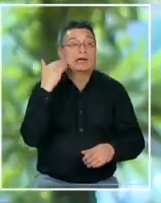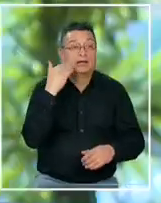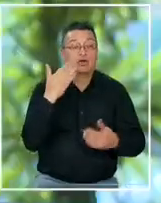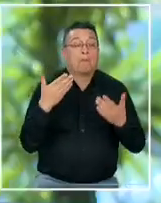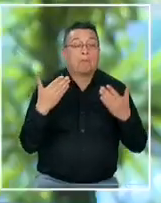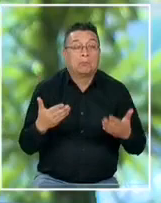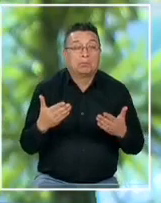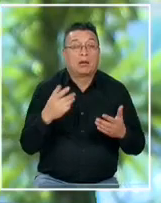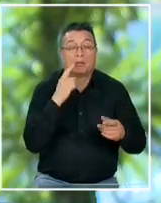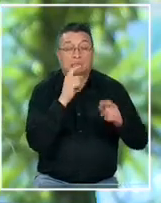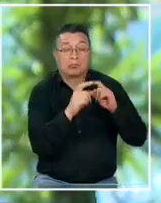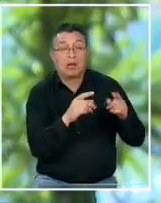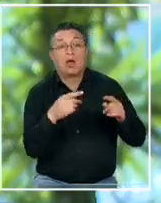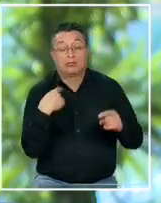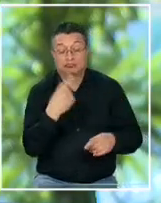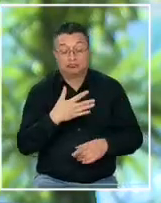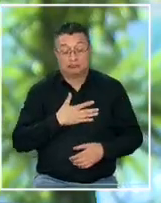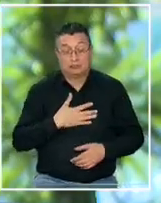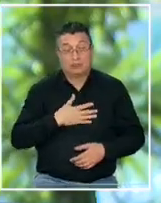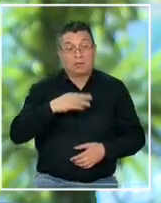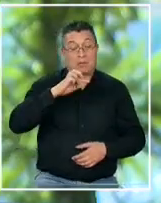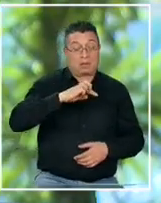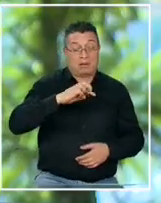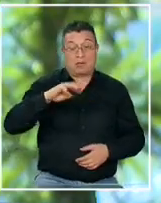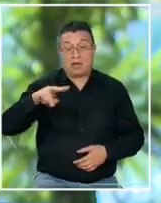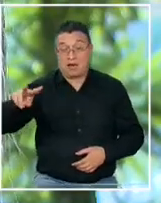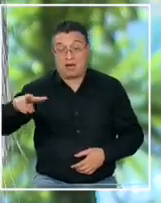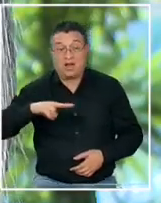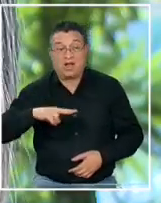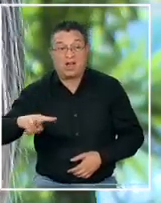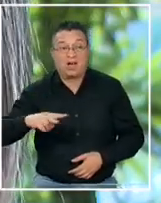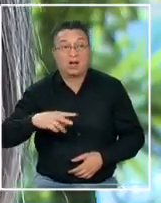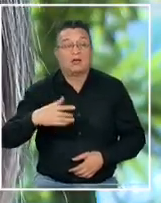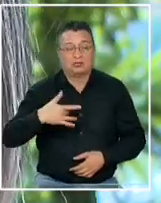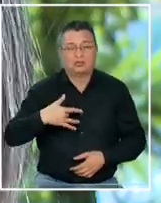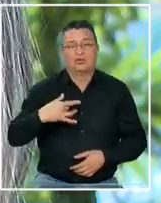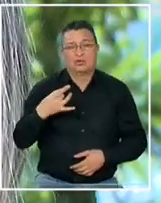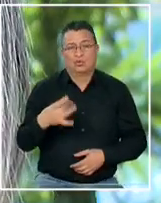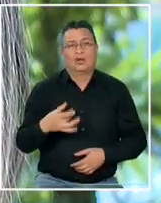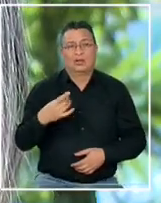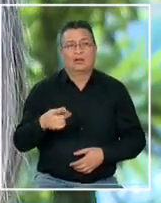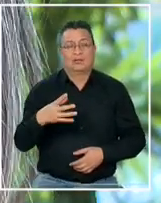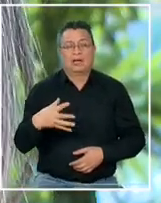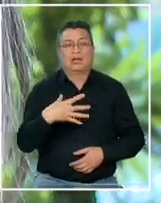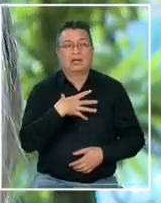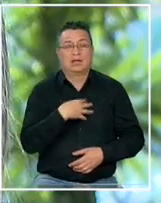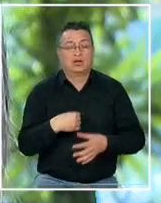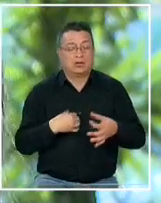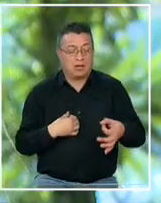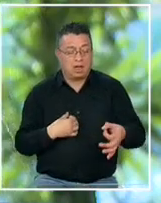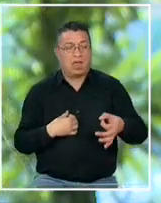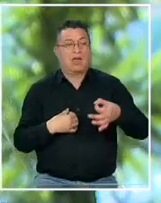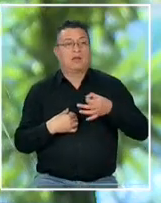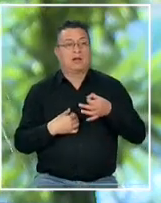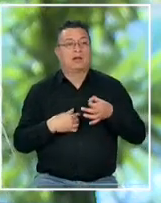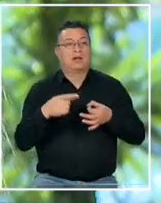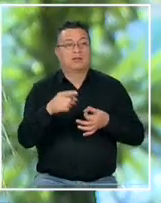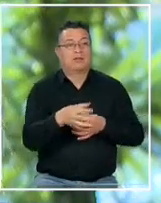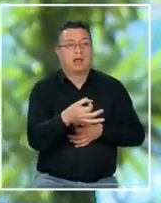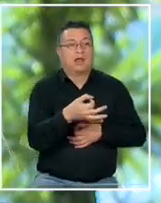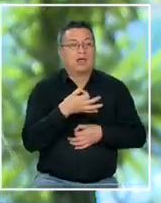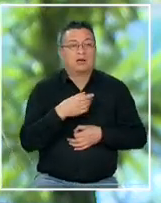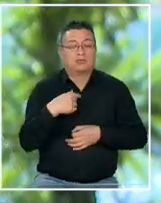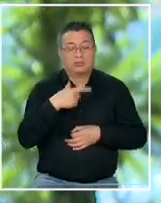pero nosotros como papá si nos duele que un hijo te diga que es un